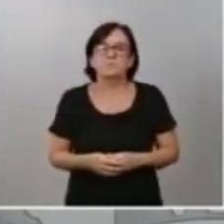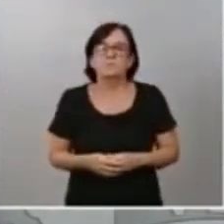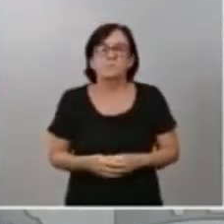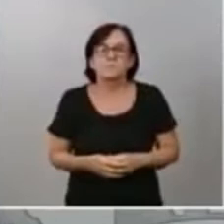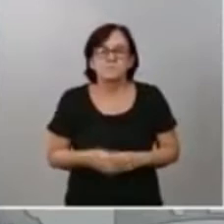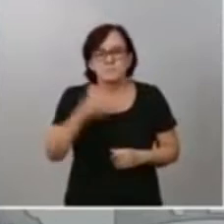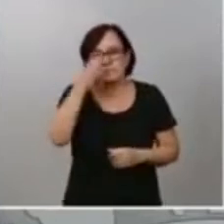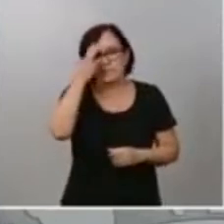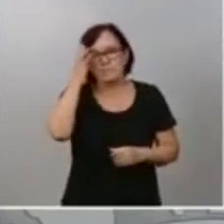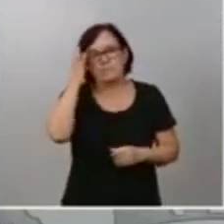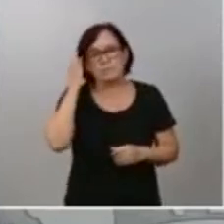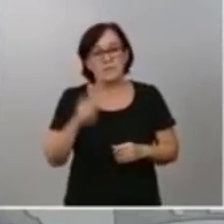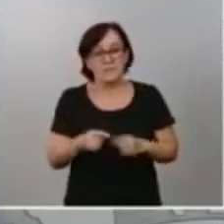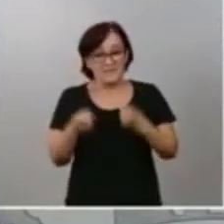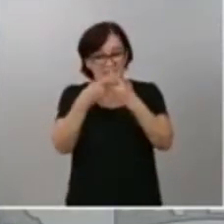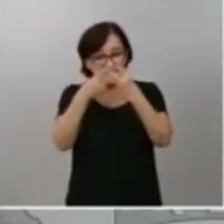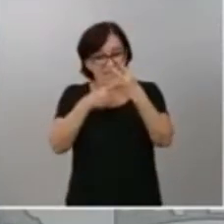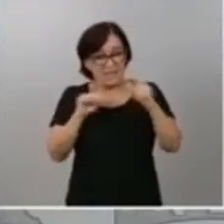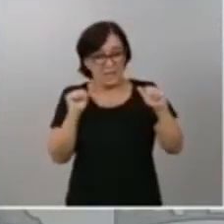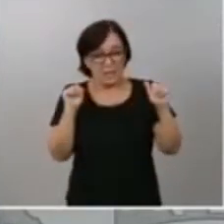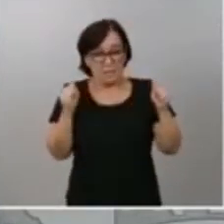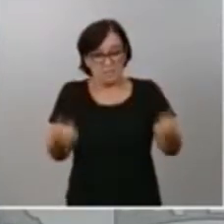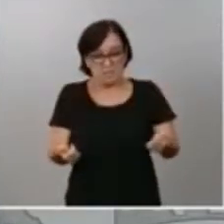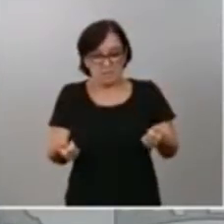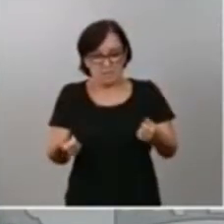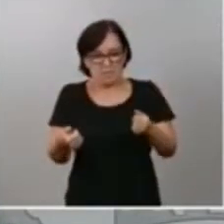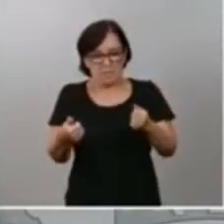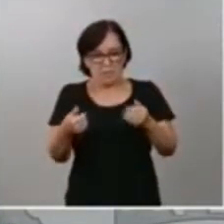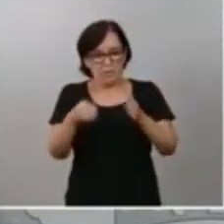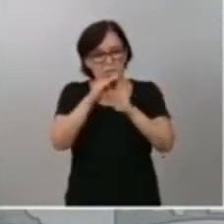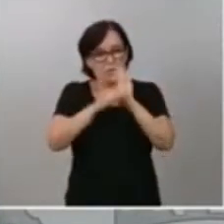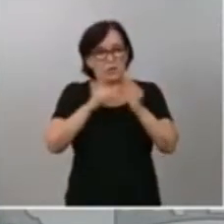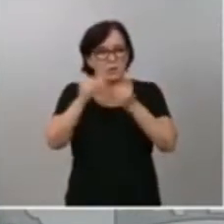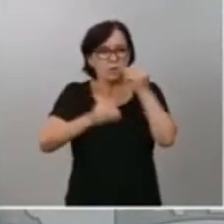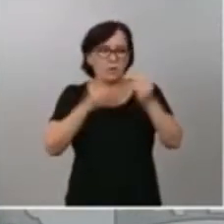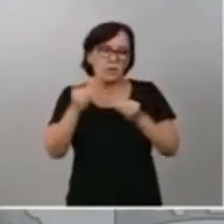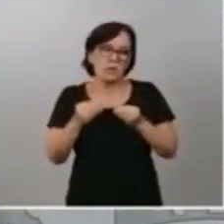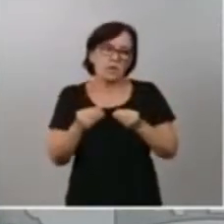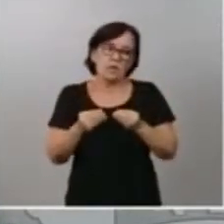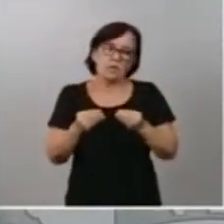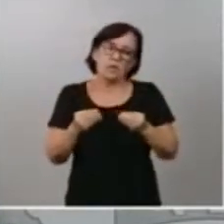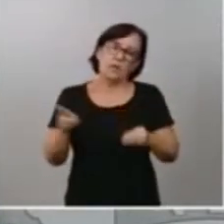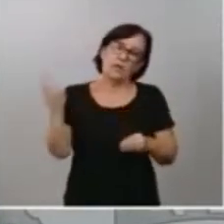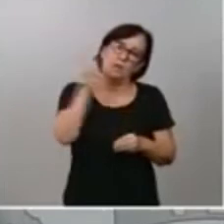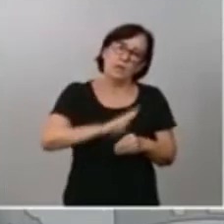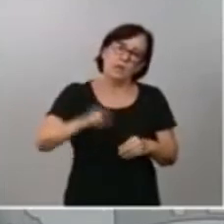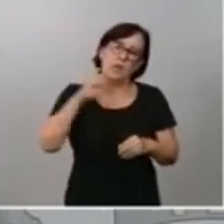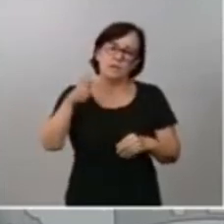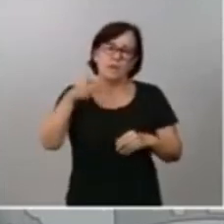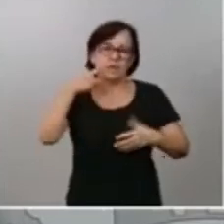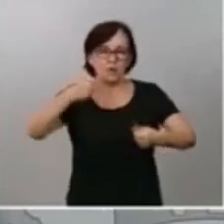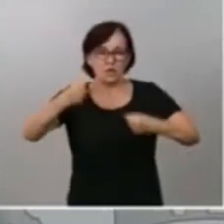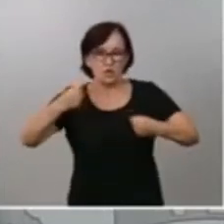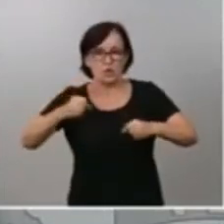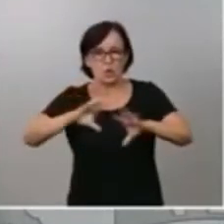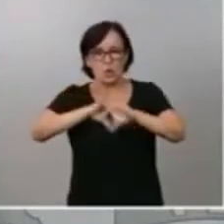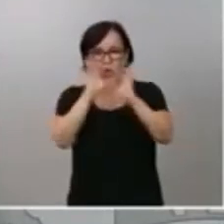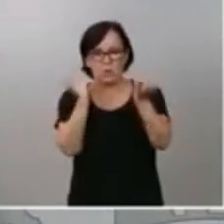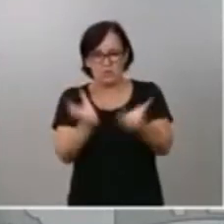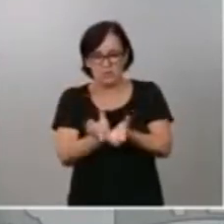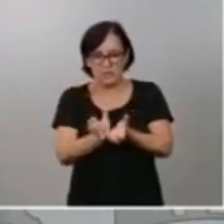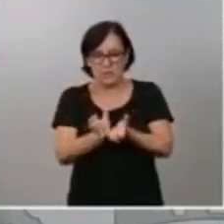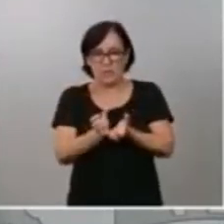Estos fueron los principios rectores que inspiraron la recuperación del derecho a la sanidad universal que activó el Gobierno